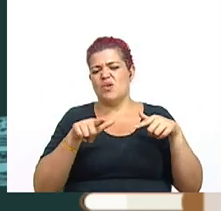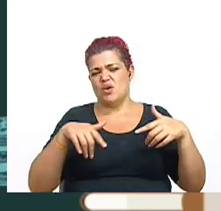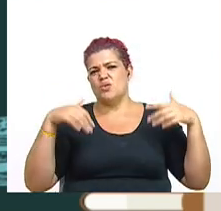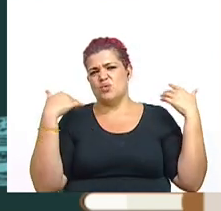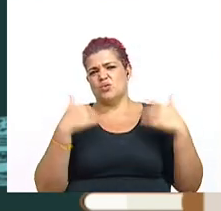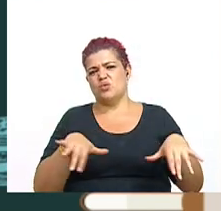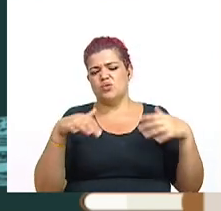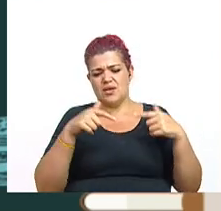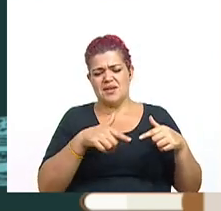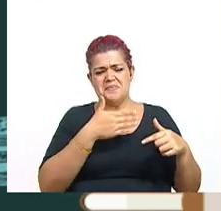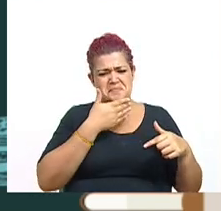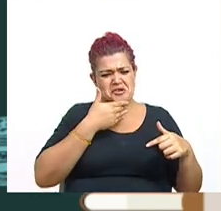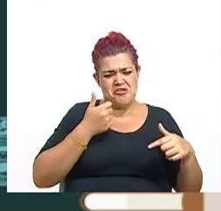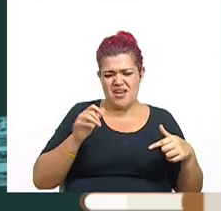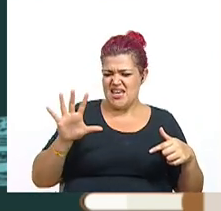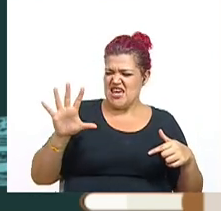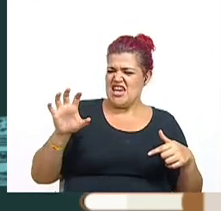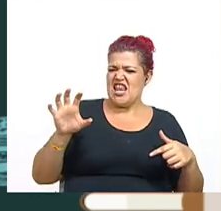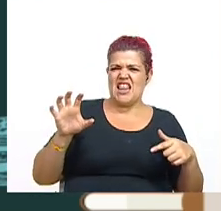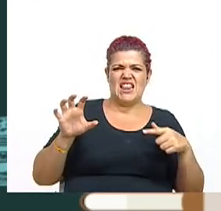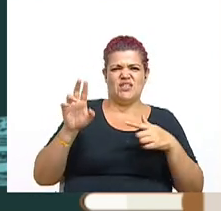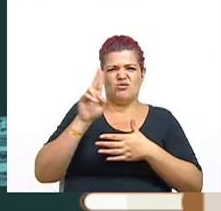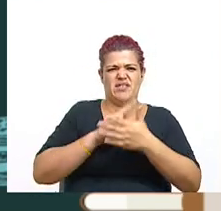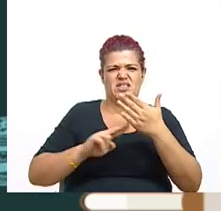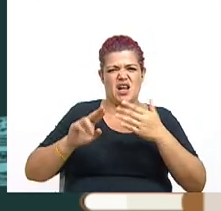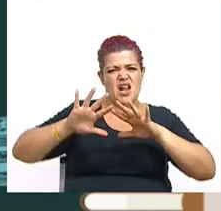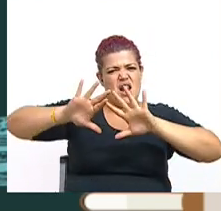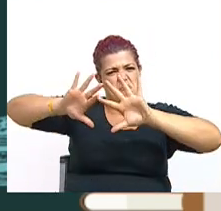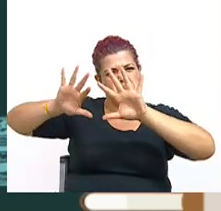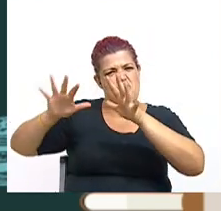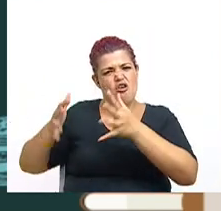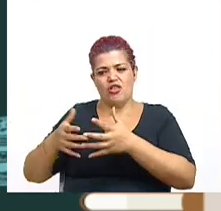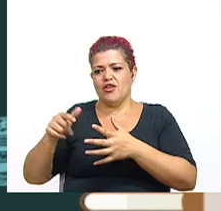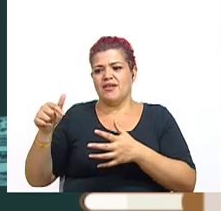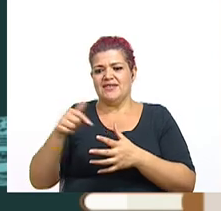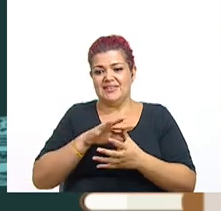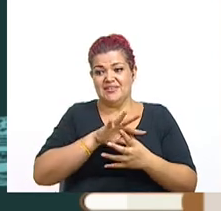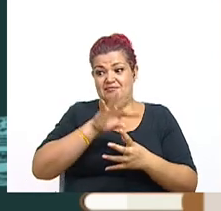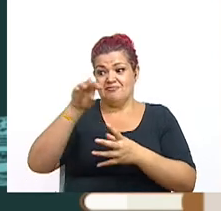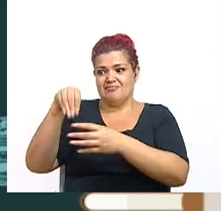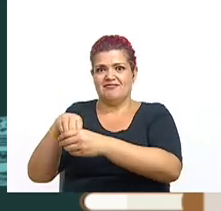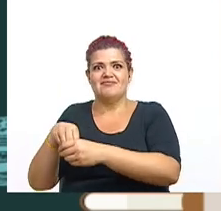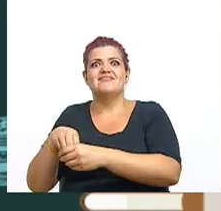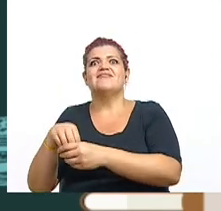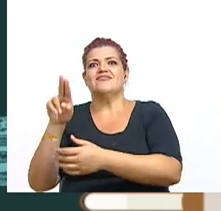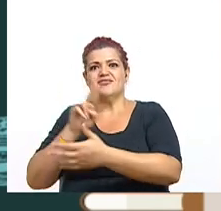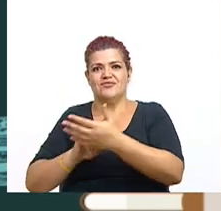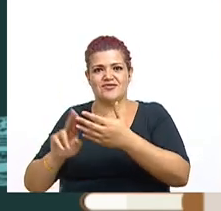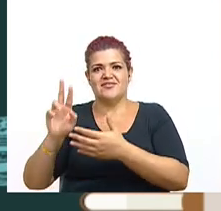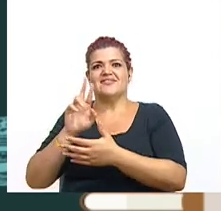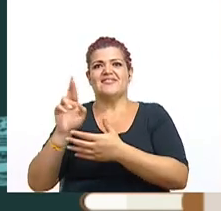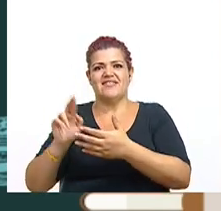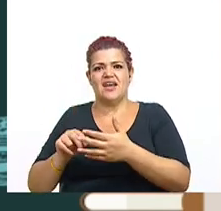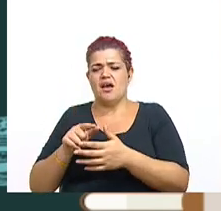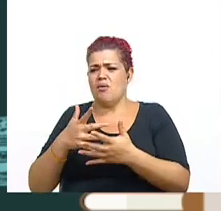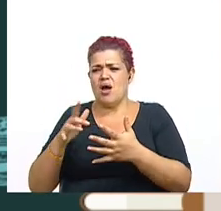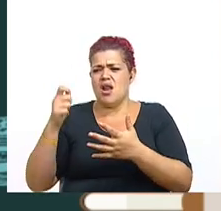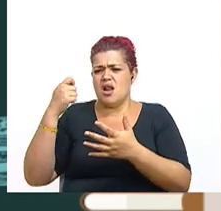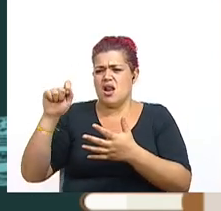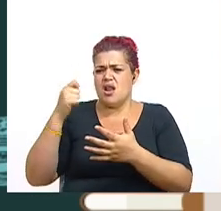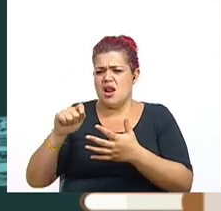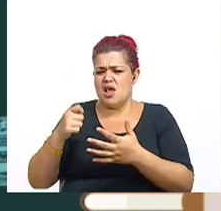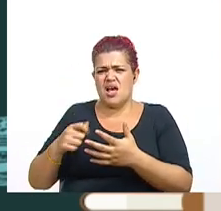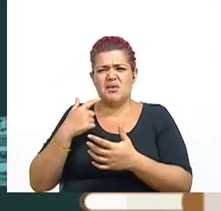las mejores 500 universidades a nivel mundial en una calificación que evalúa más de 5